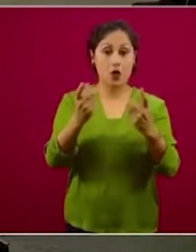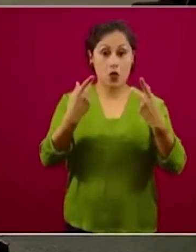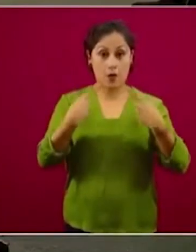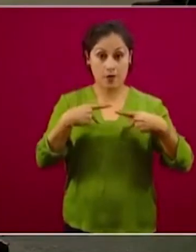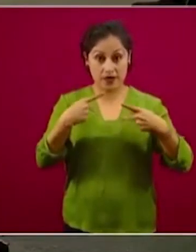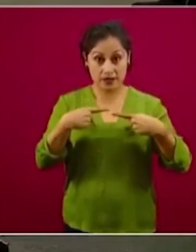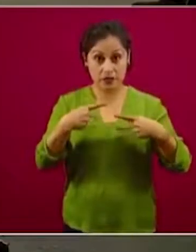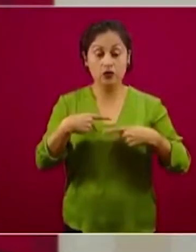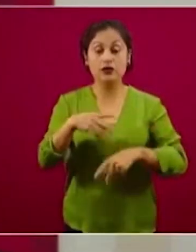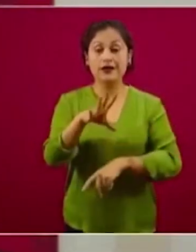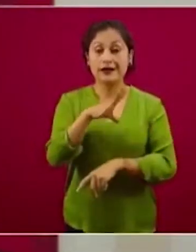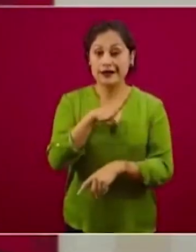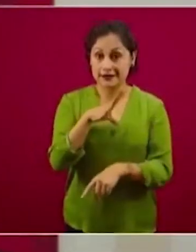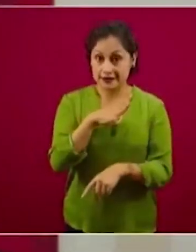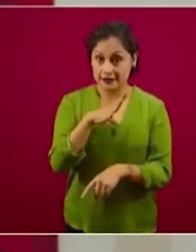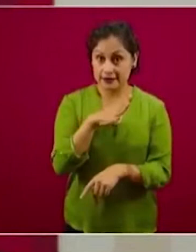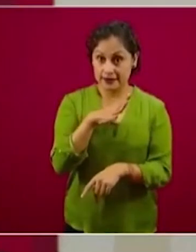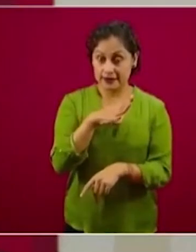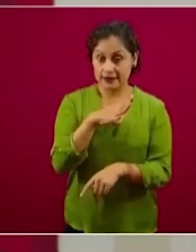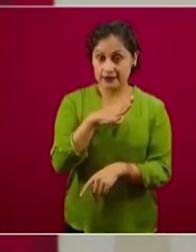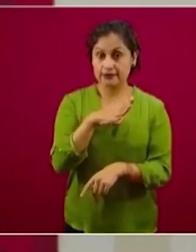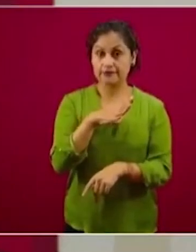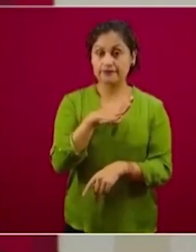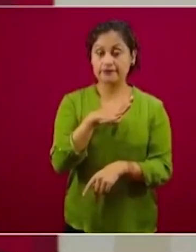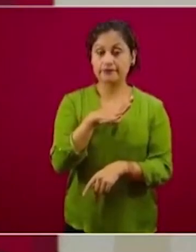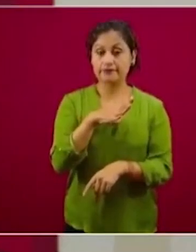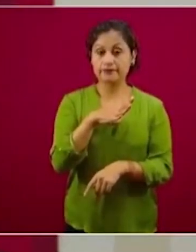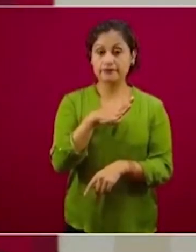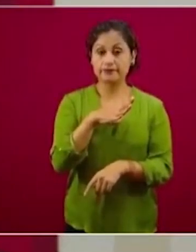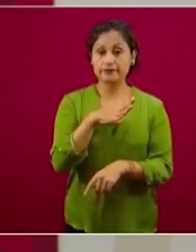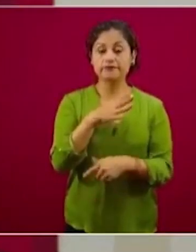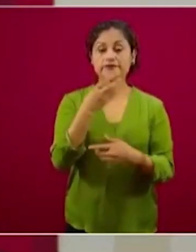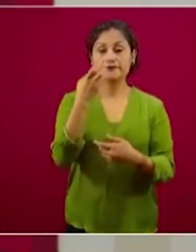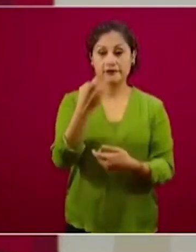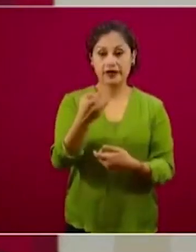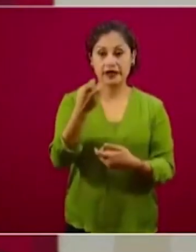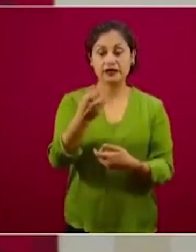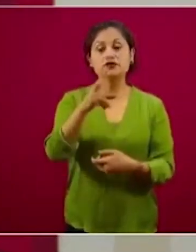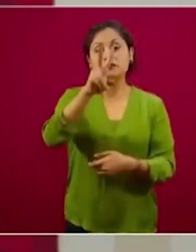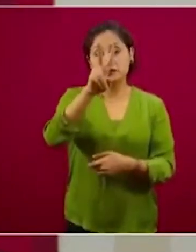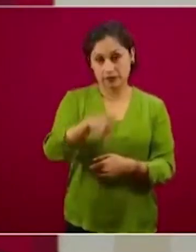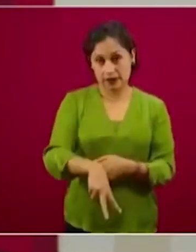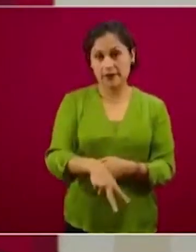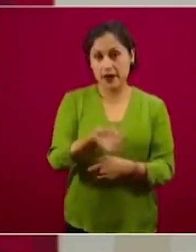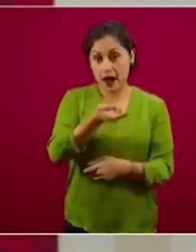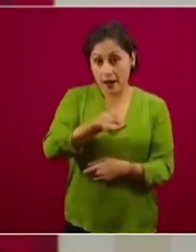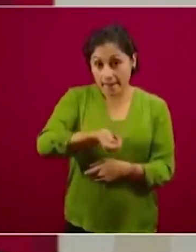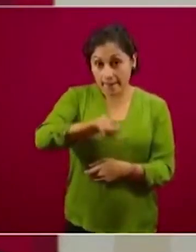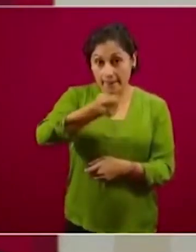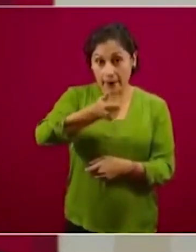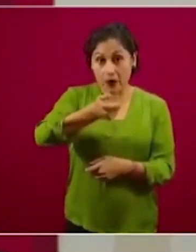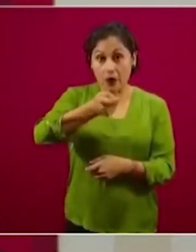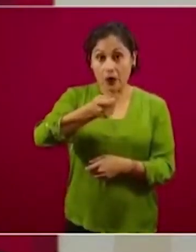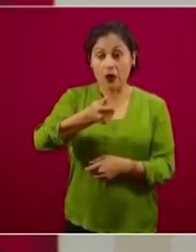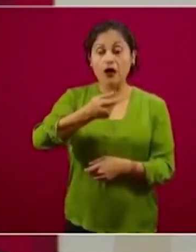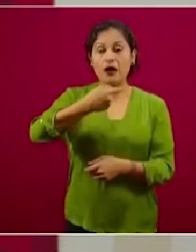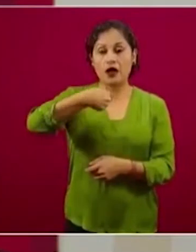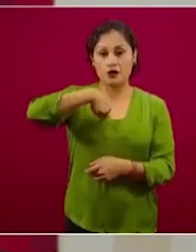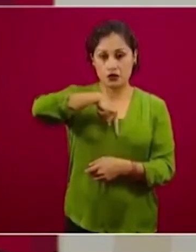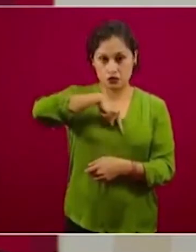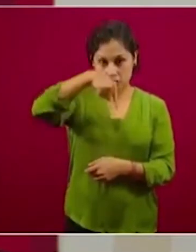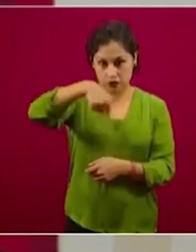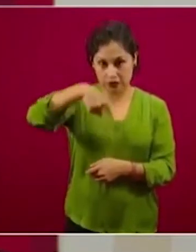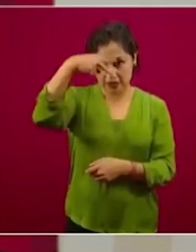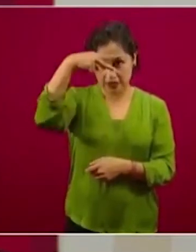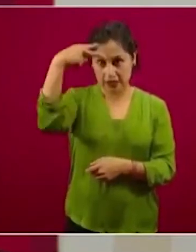particularmente las hospitalarias, es una capacidad limitada. En la fase de preparación que para México empezó